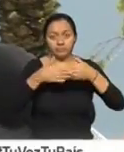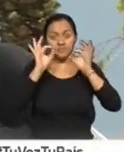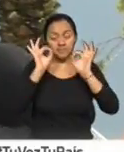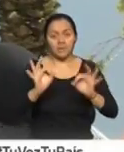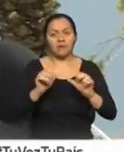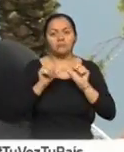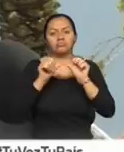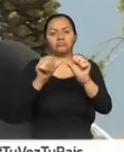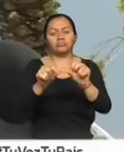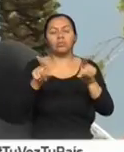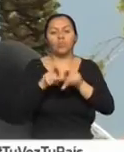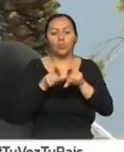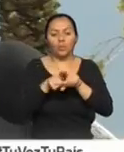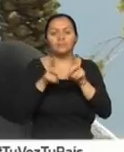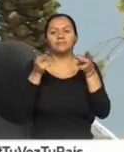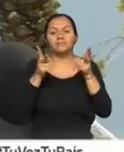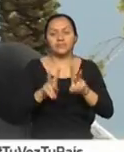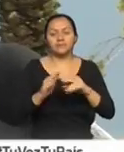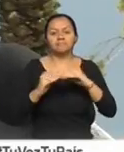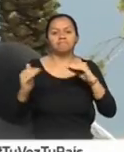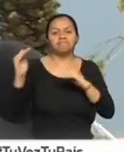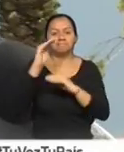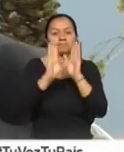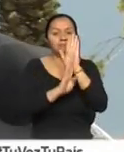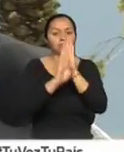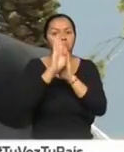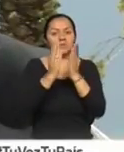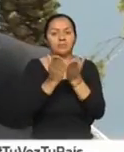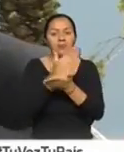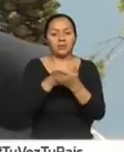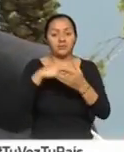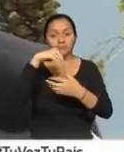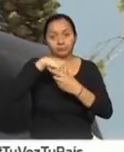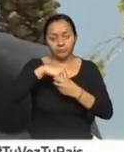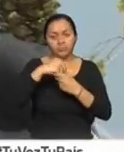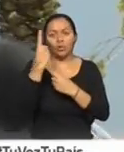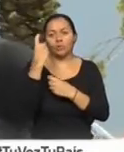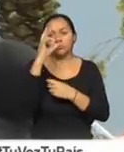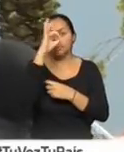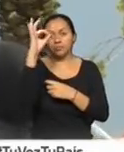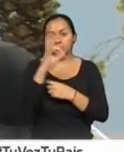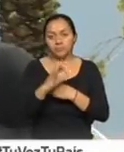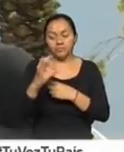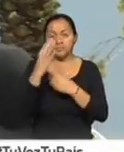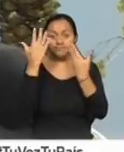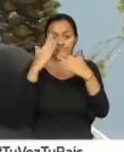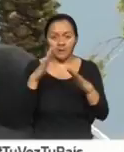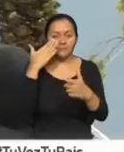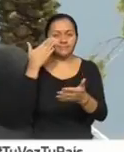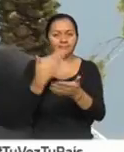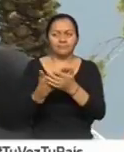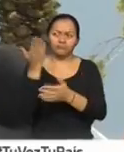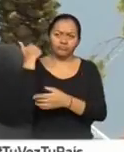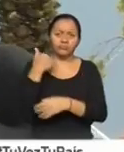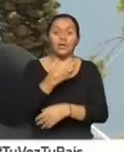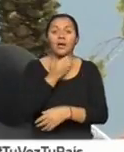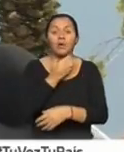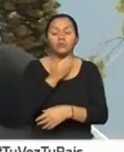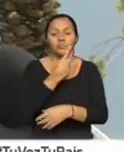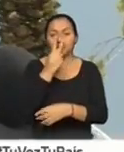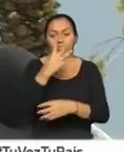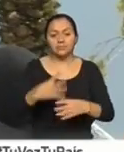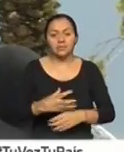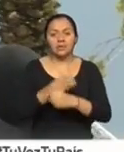mantenernos o incluso superar el crecimiento acumulado a niveles del 11%. Evidenciamos desde el mes de agosto una